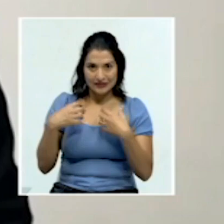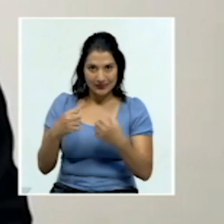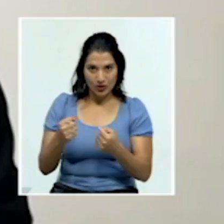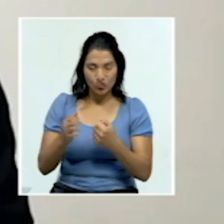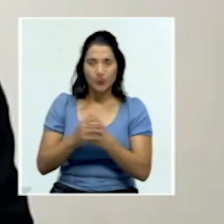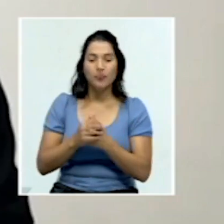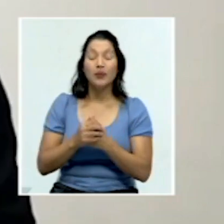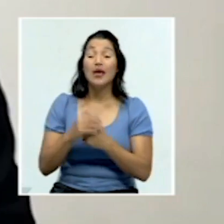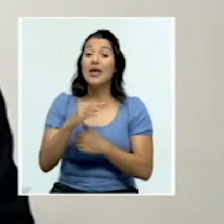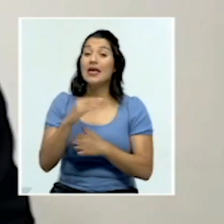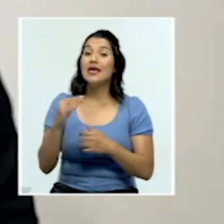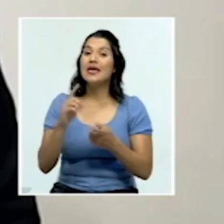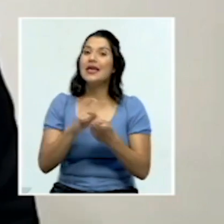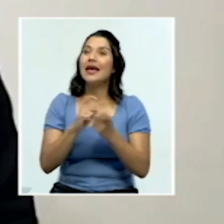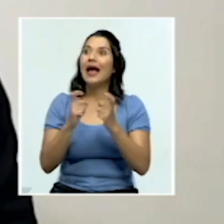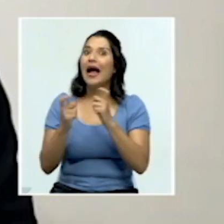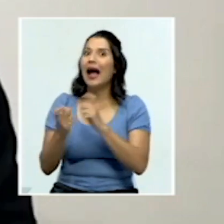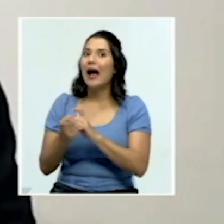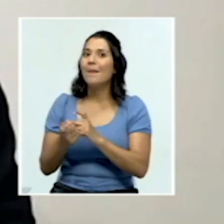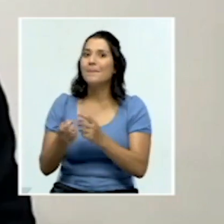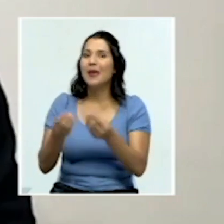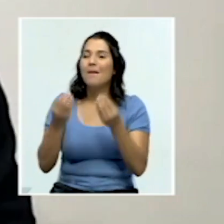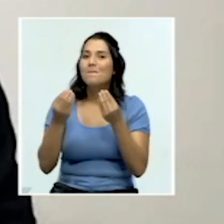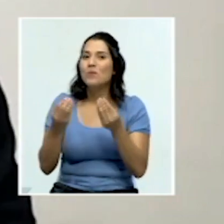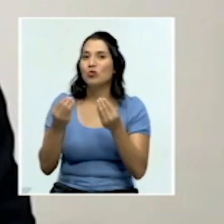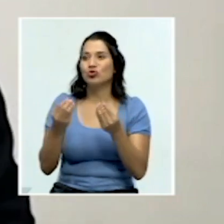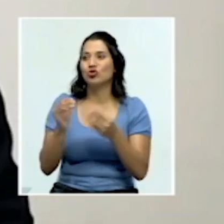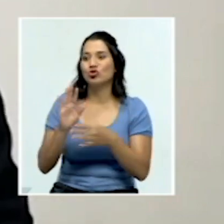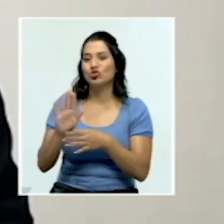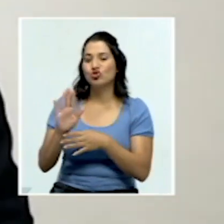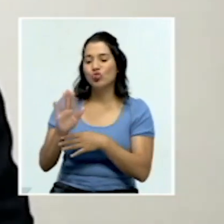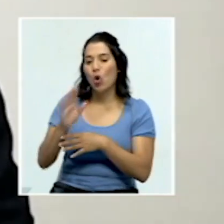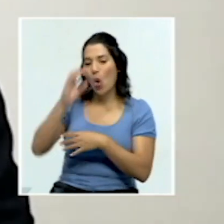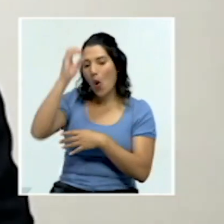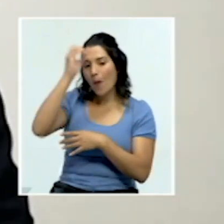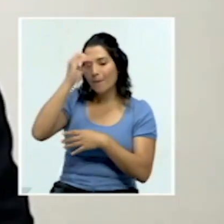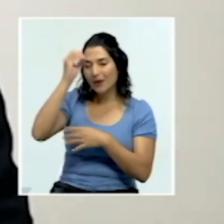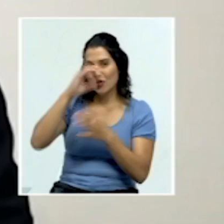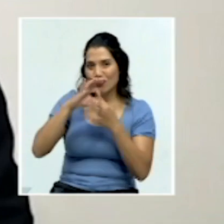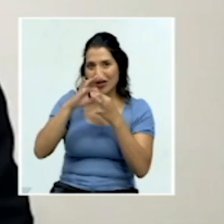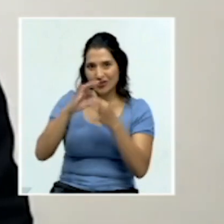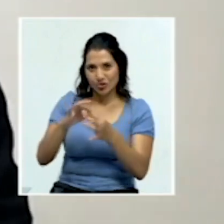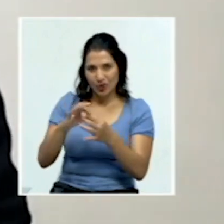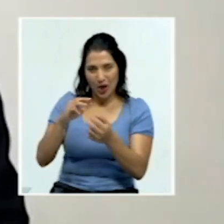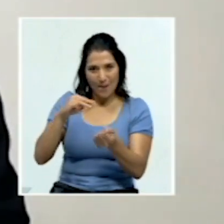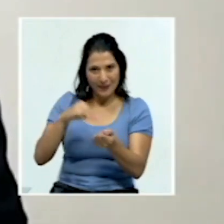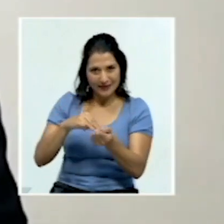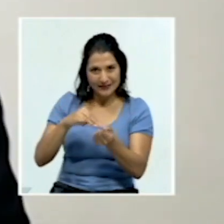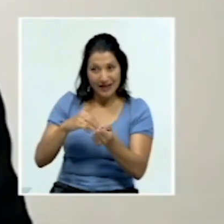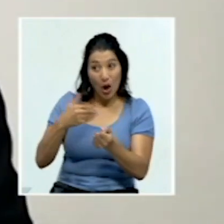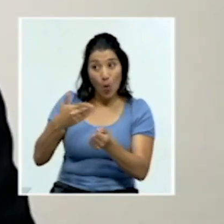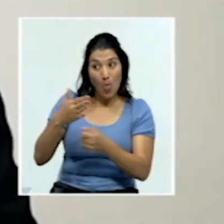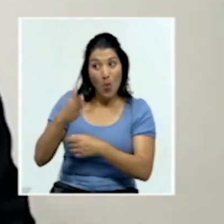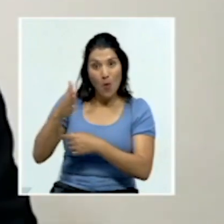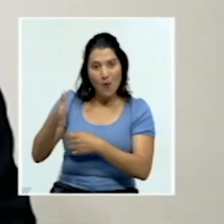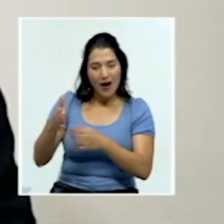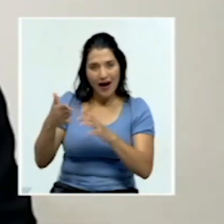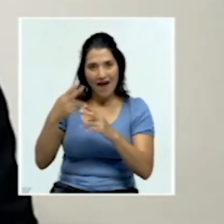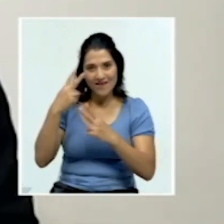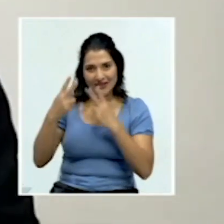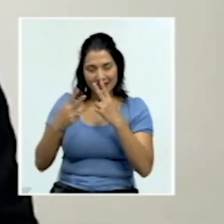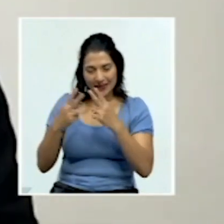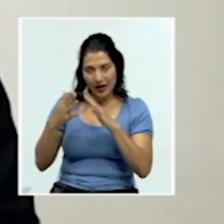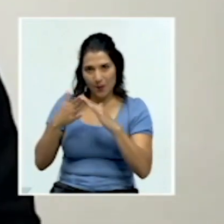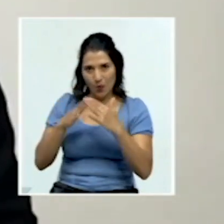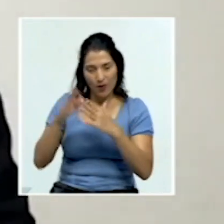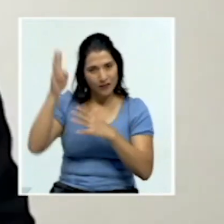Cambia muchísimo la perspectiva de lo que es la medicina cuando se visita estas zonas. Se conocen diferentes patologías que acá en el Valle